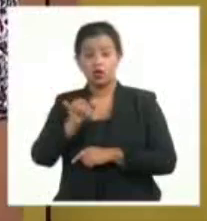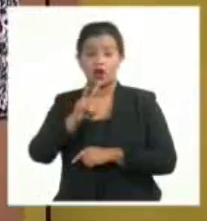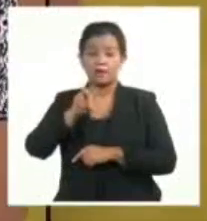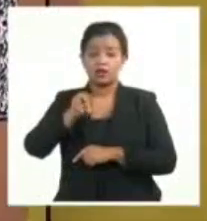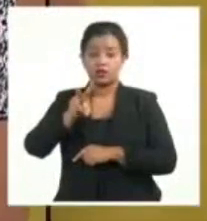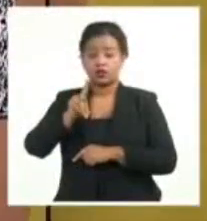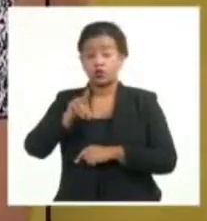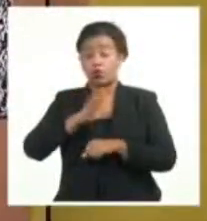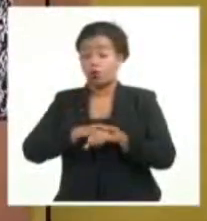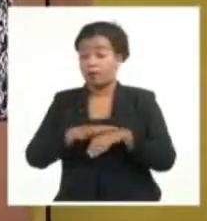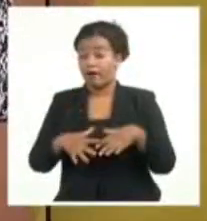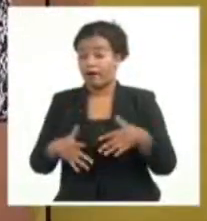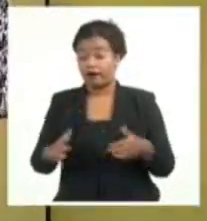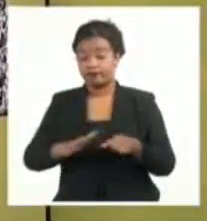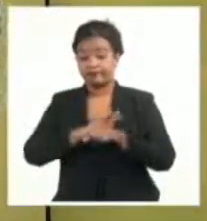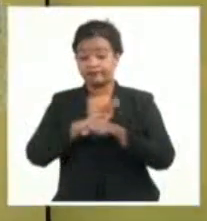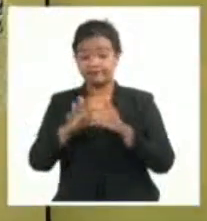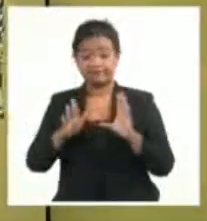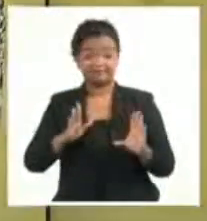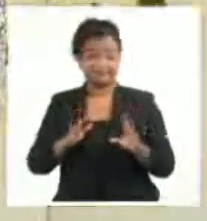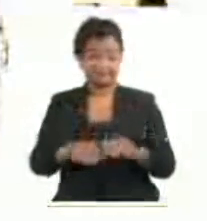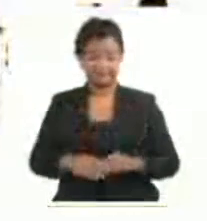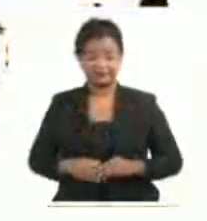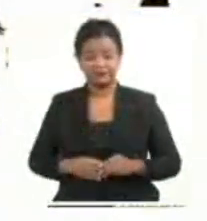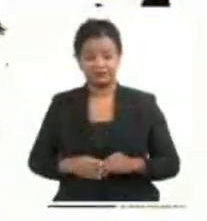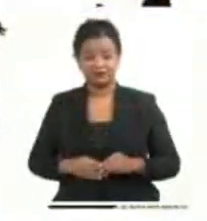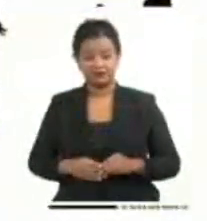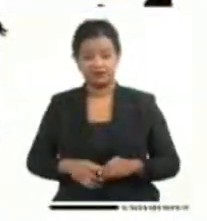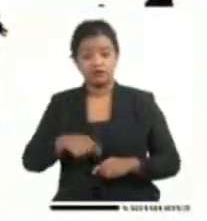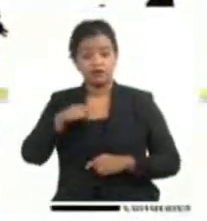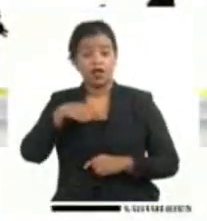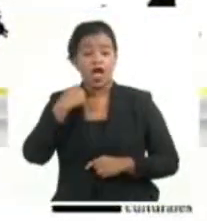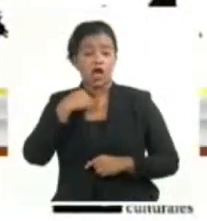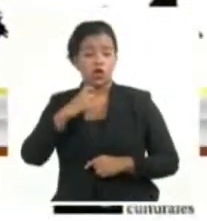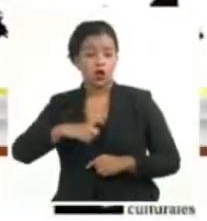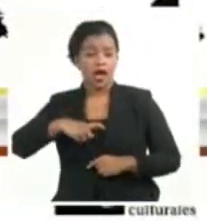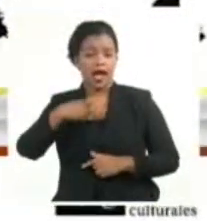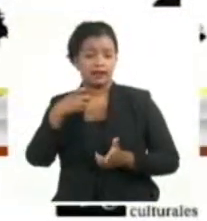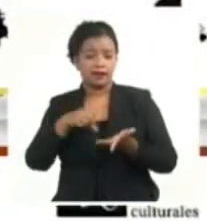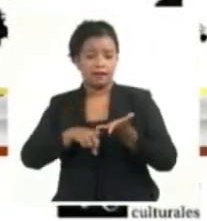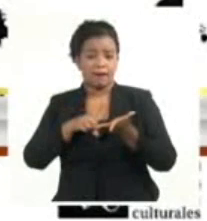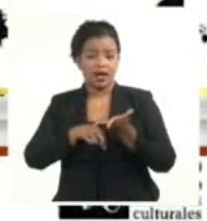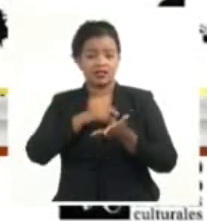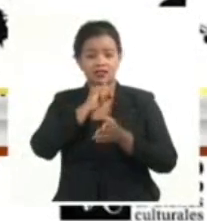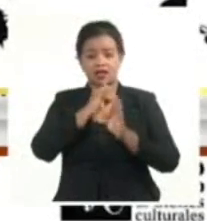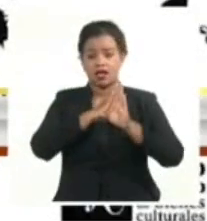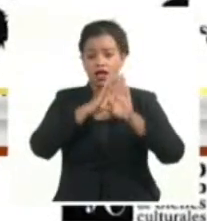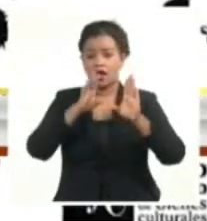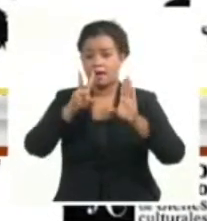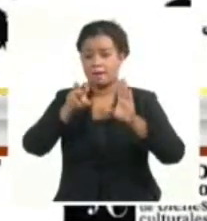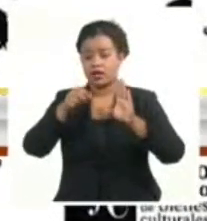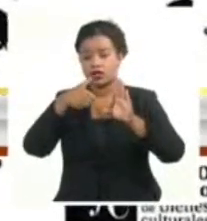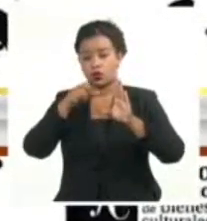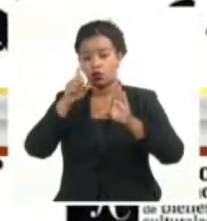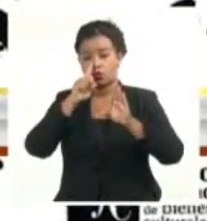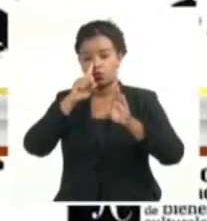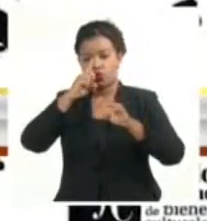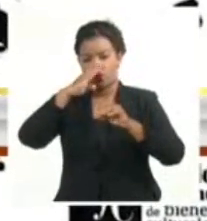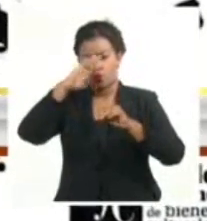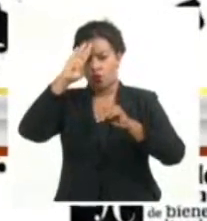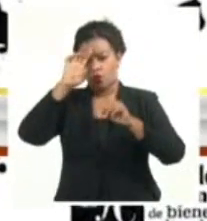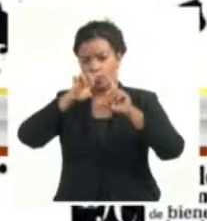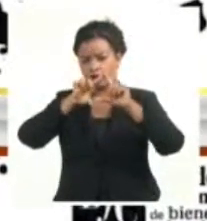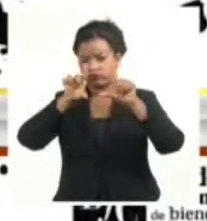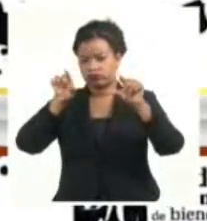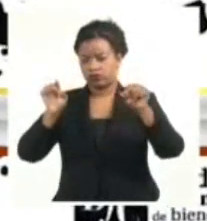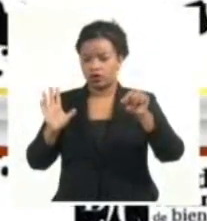producto de la pandemia de la COVID-19. Este año, del 6 al 20 de junio, abarcará todas las provincias del país. En